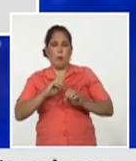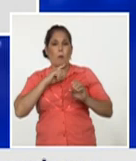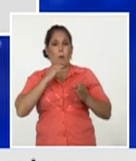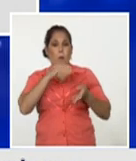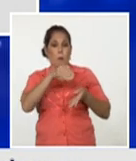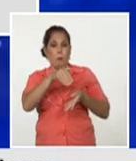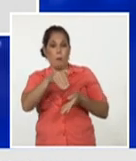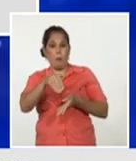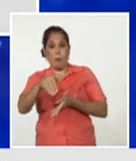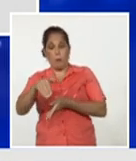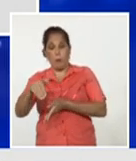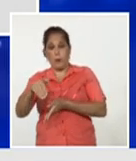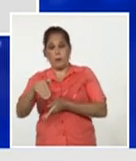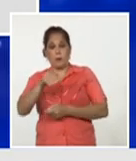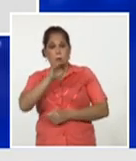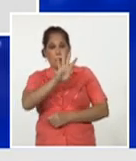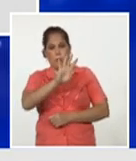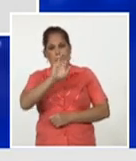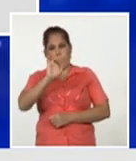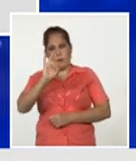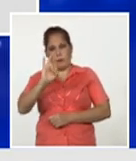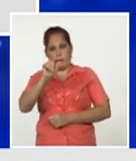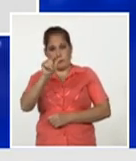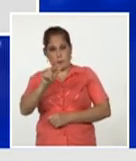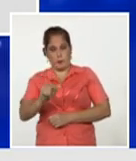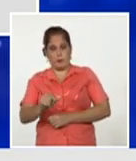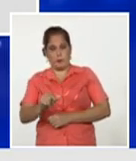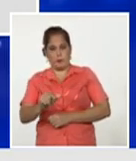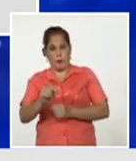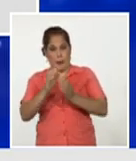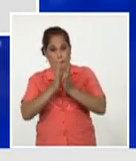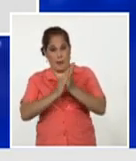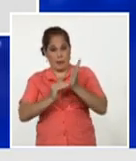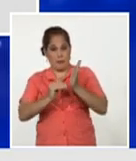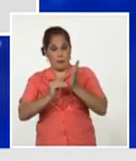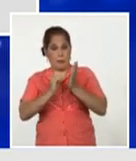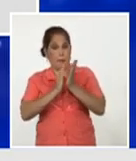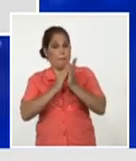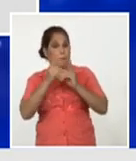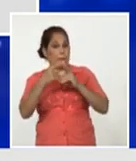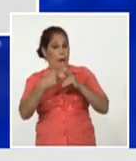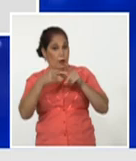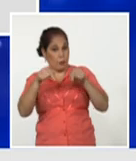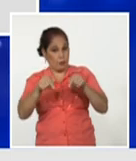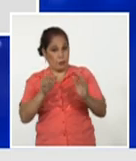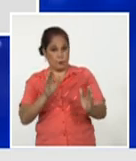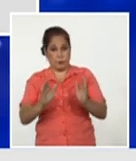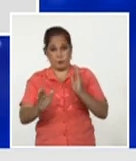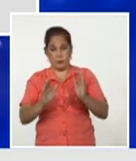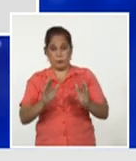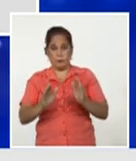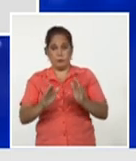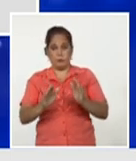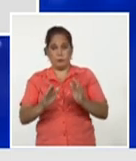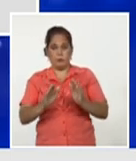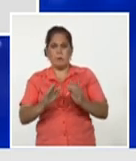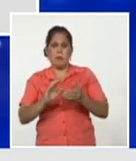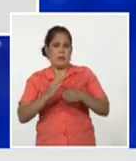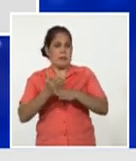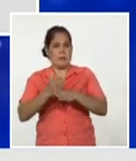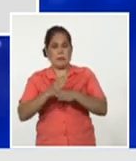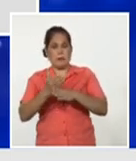de 47 personas en este mes lo cual da una tasa de letalidad